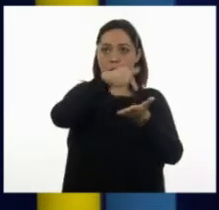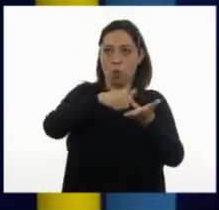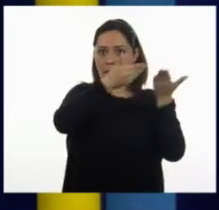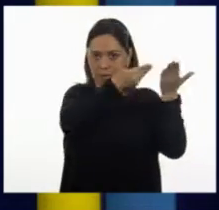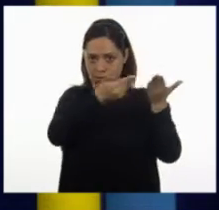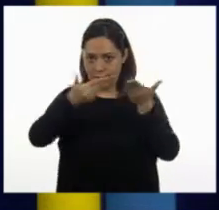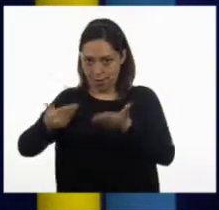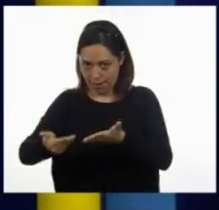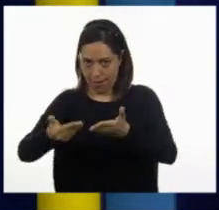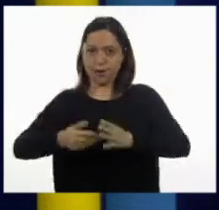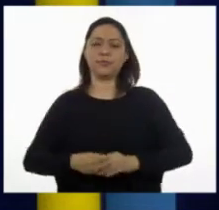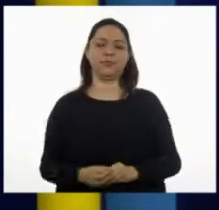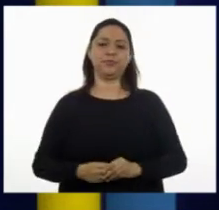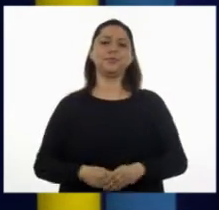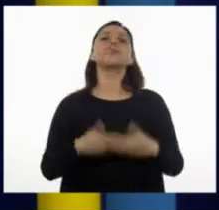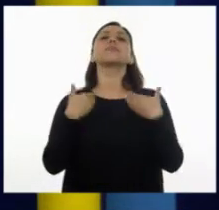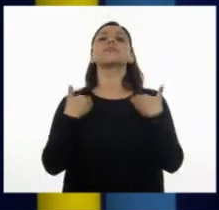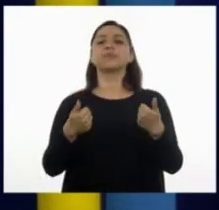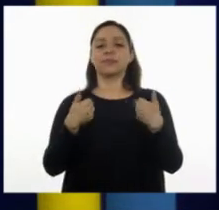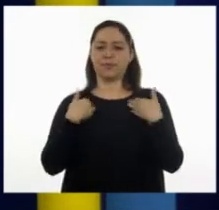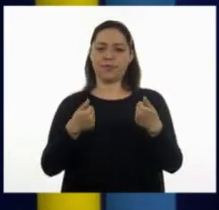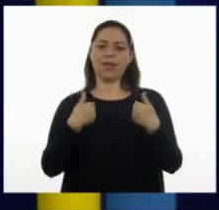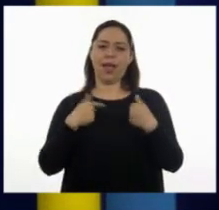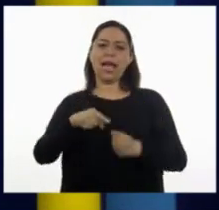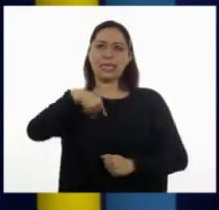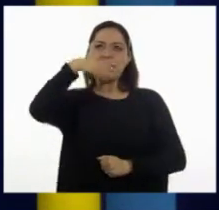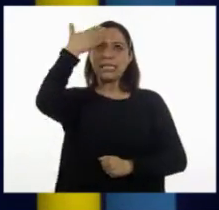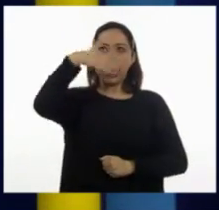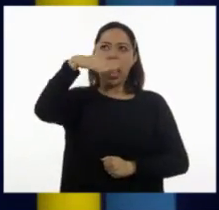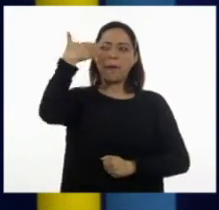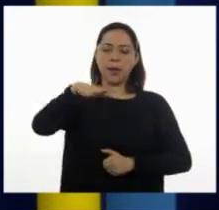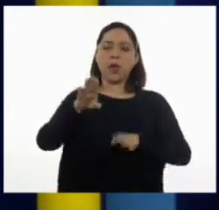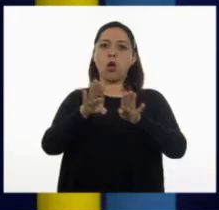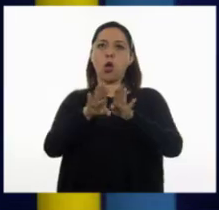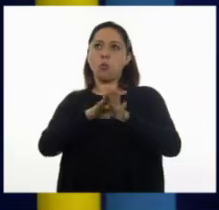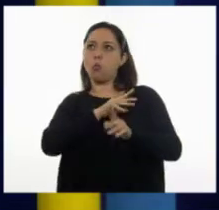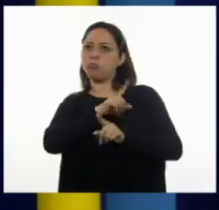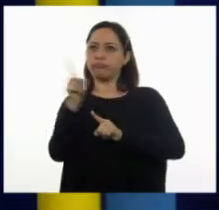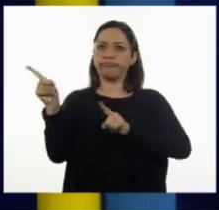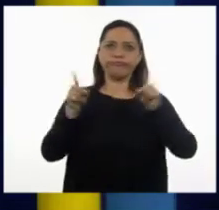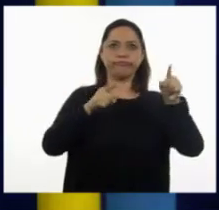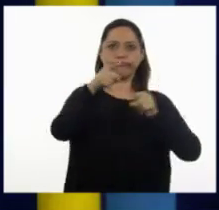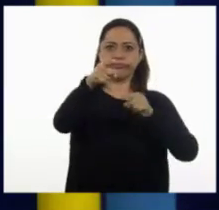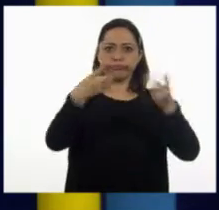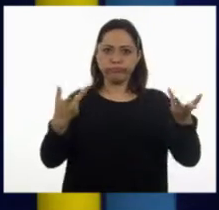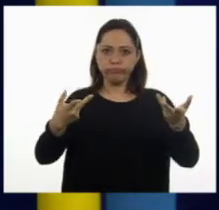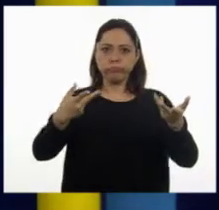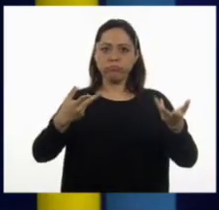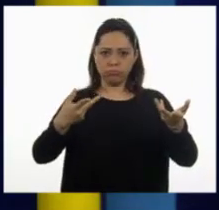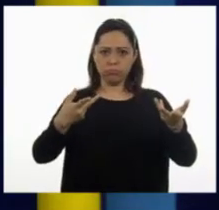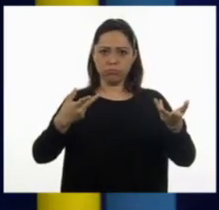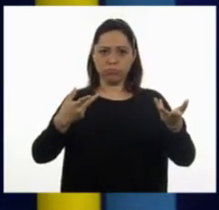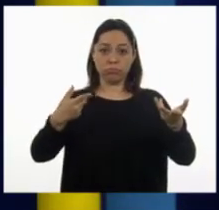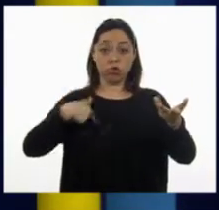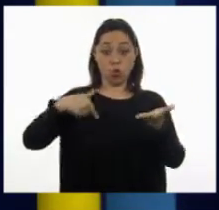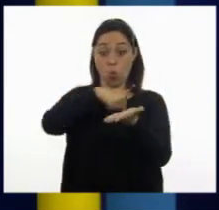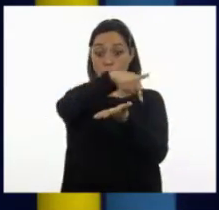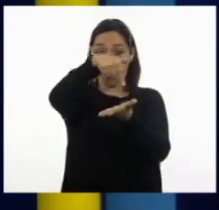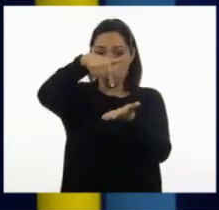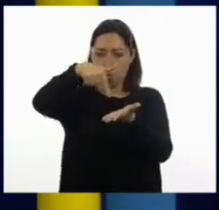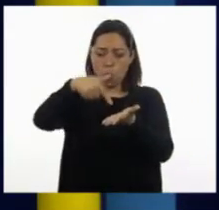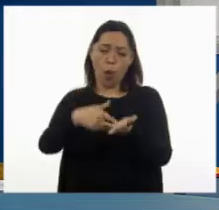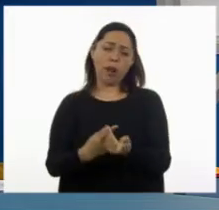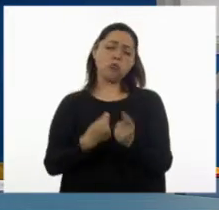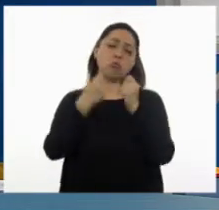siempre debe de saber en general hacia dónde va. Y pues es que además yo nunca ando yendo así como hacia cualquier lugar.